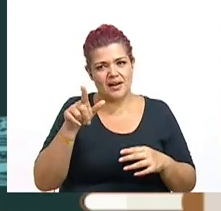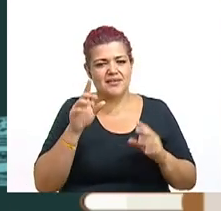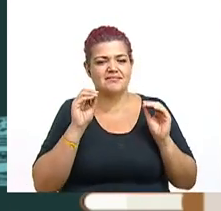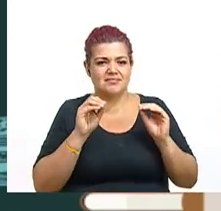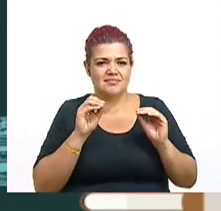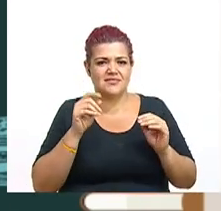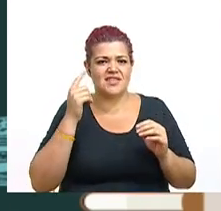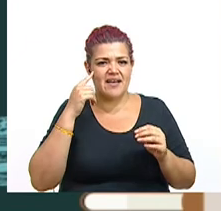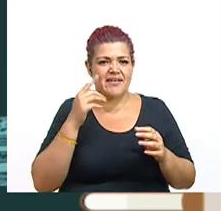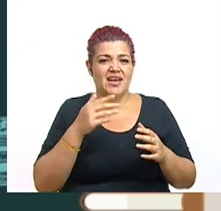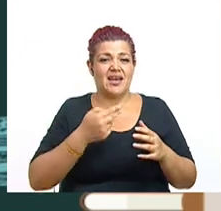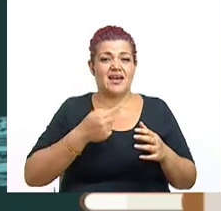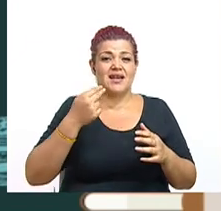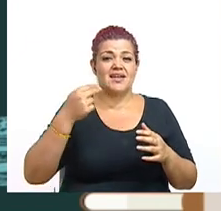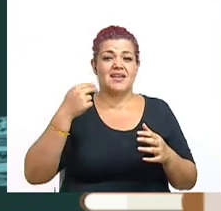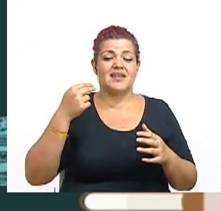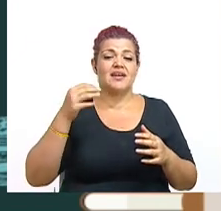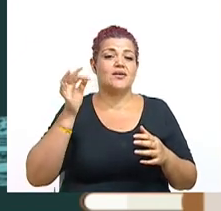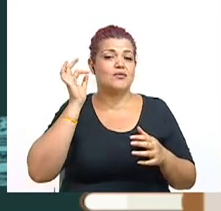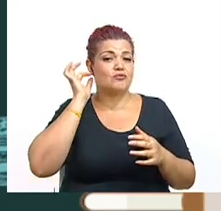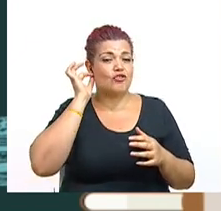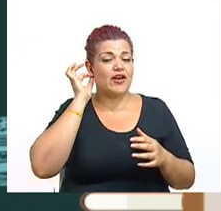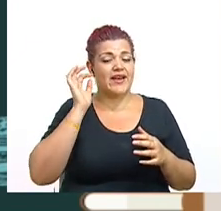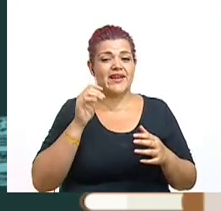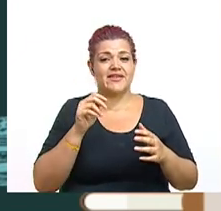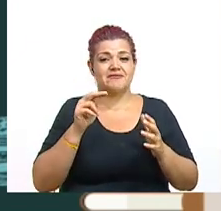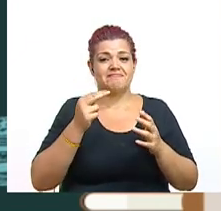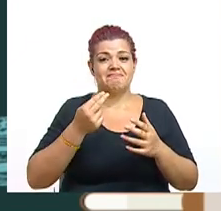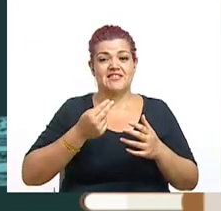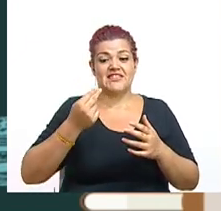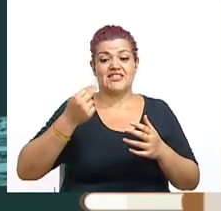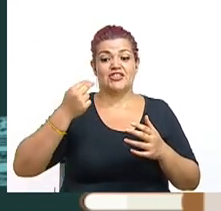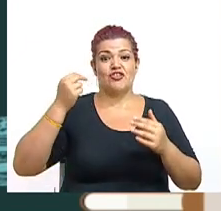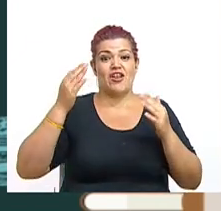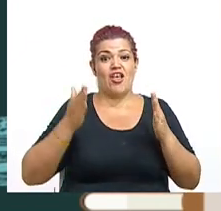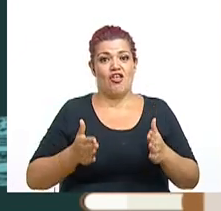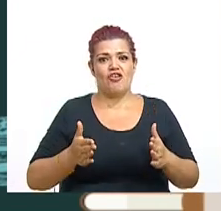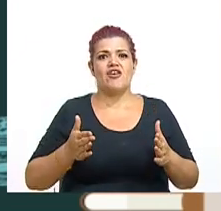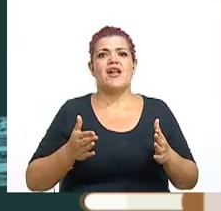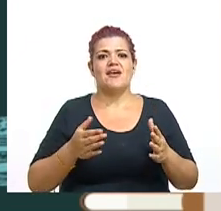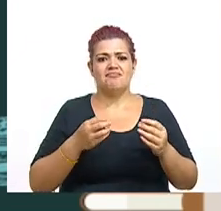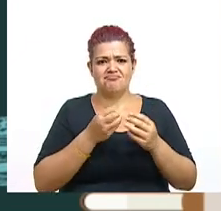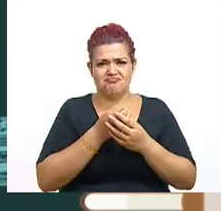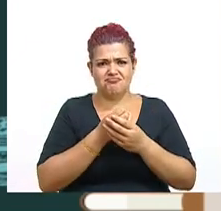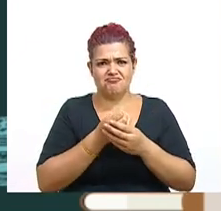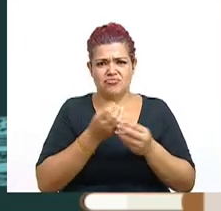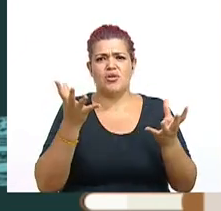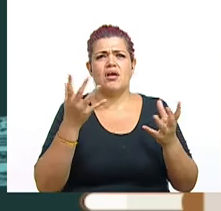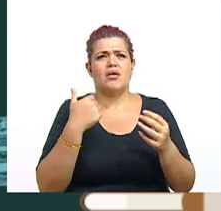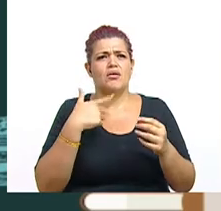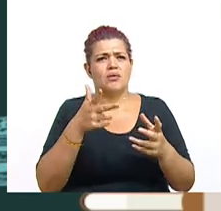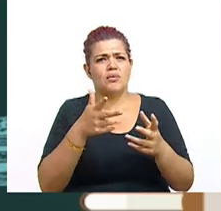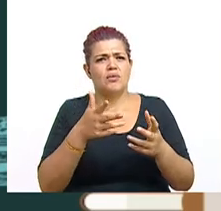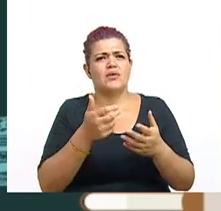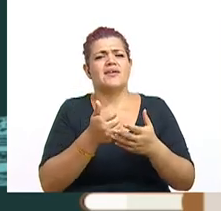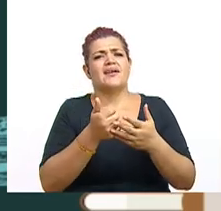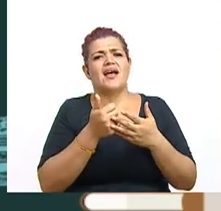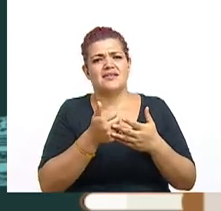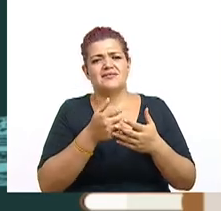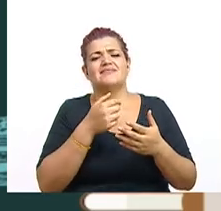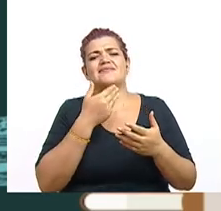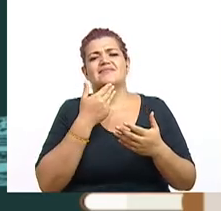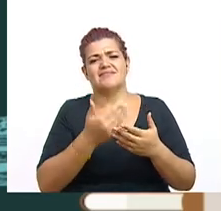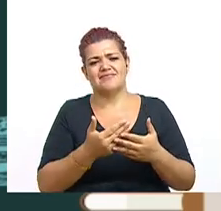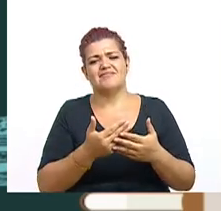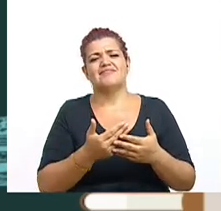un artículo de la historiadora Yamilet González publicado en el 2010 y con la ayuda de nuestro colega don José Pablo González. Muchas gracias, don José